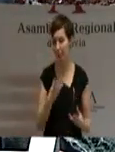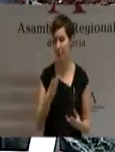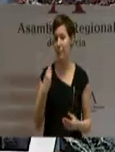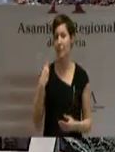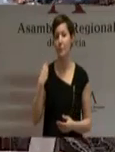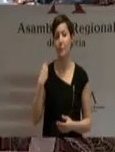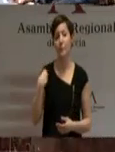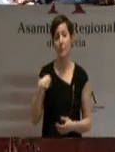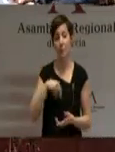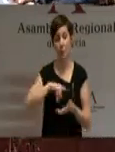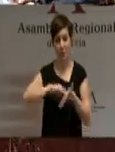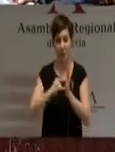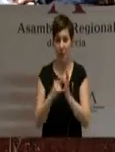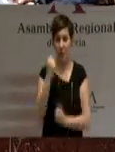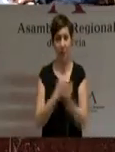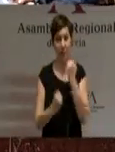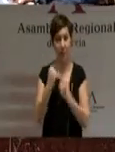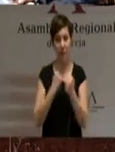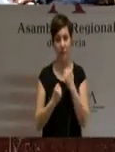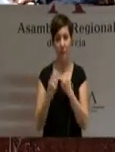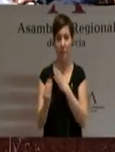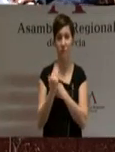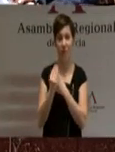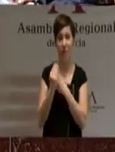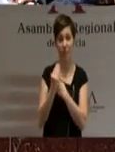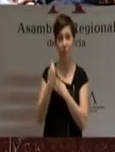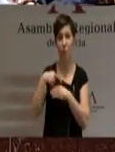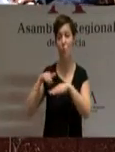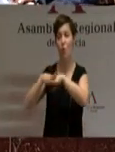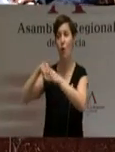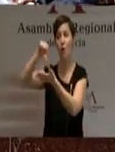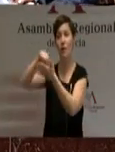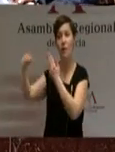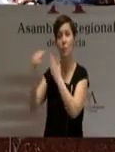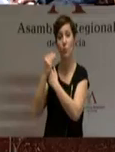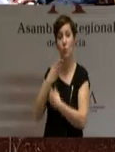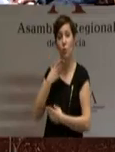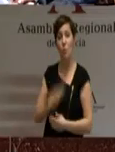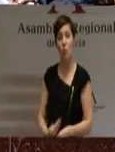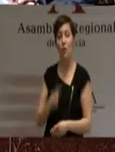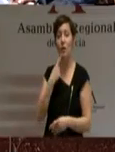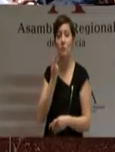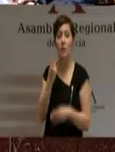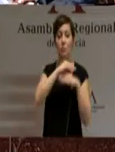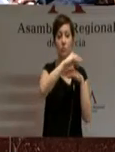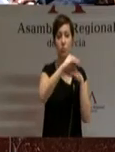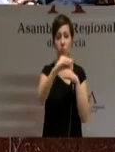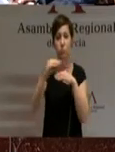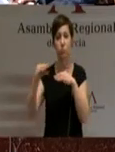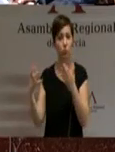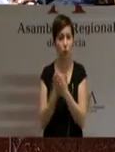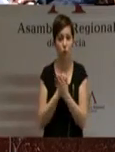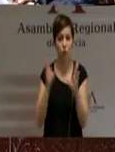de financiación es el mecanismo con que la Administración general del Estado provee de recursos a las comunidades autónomas